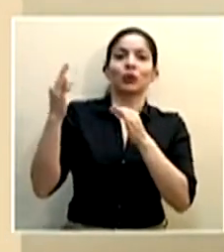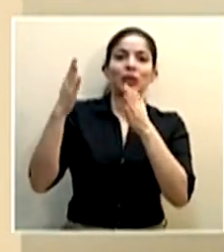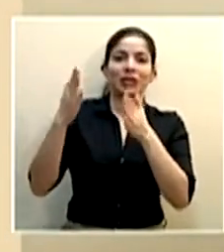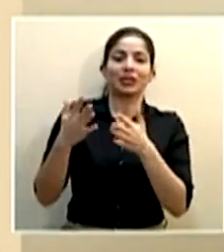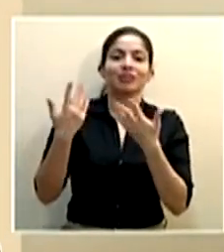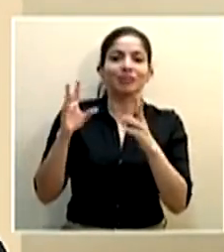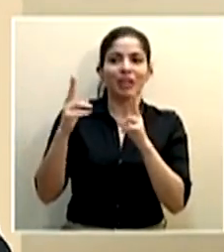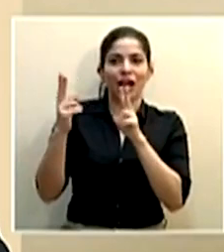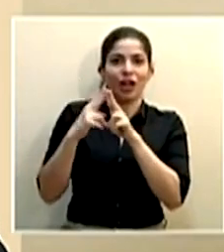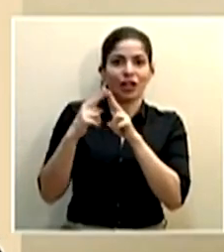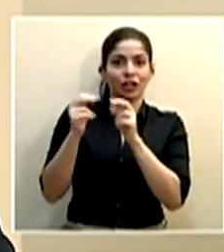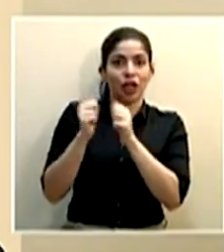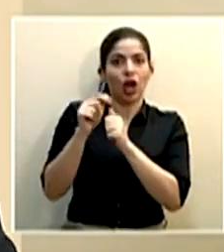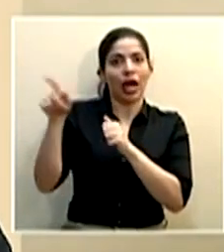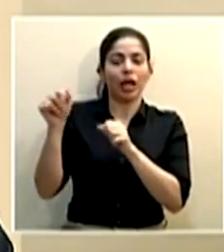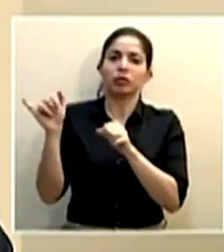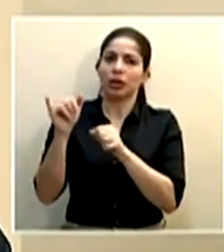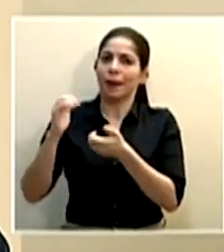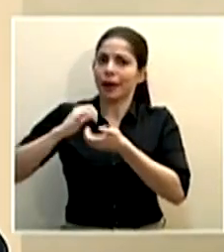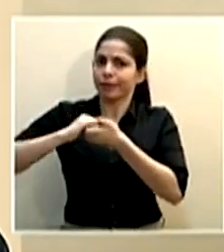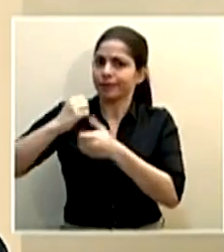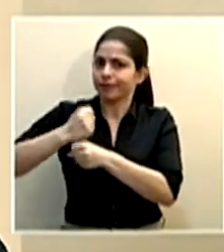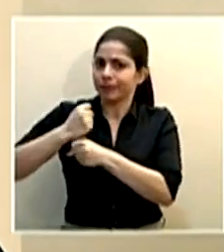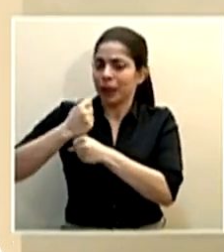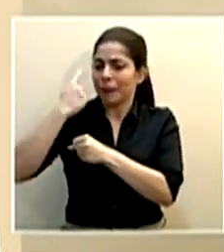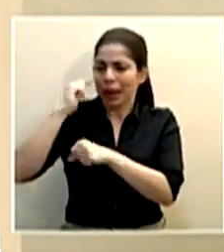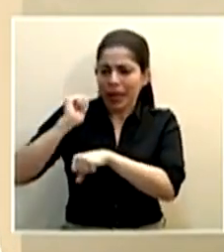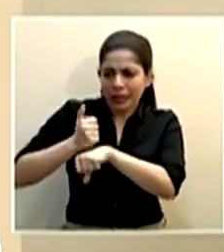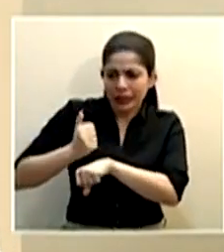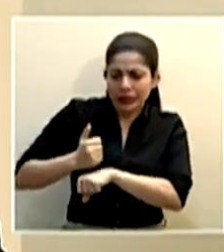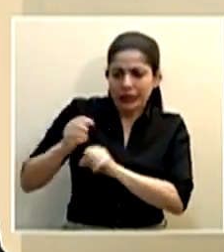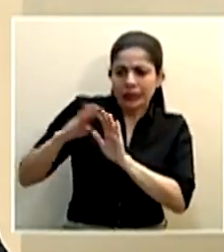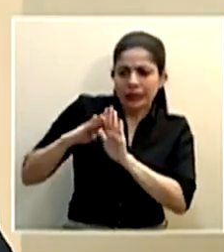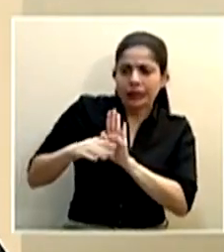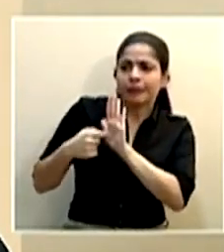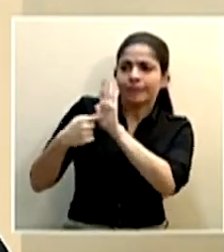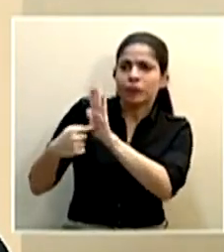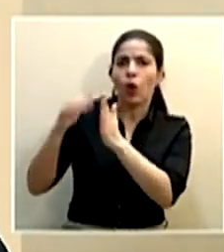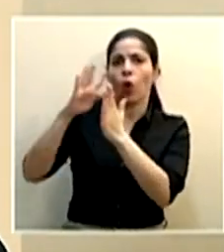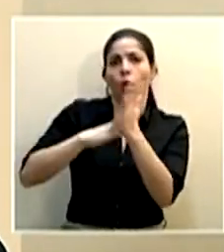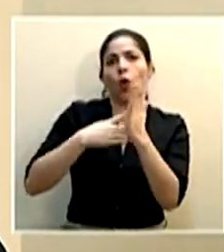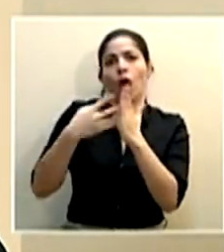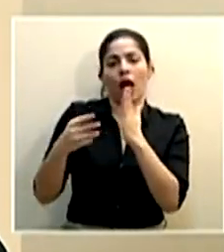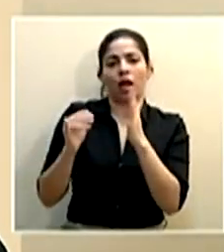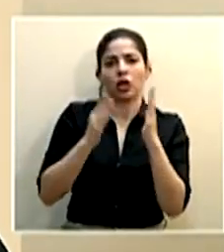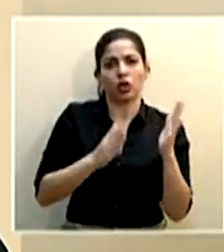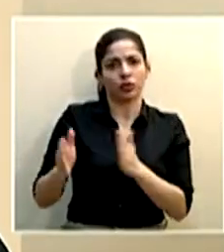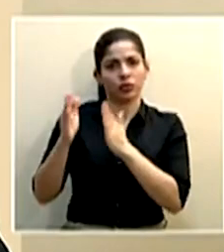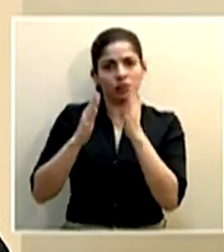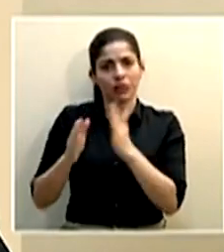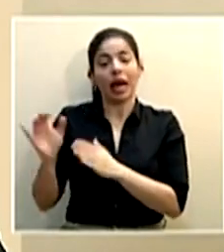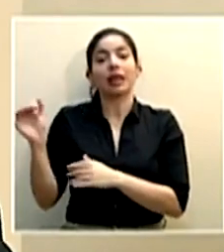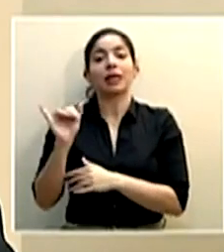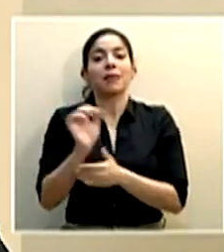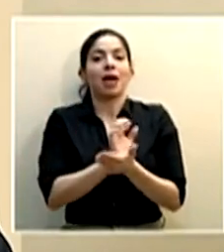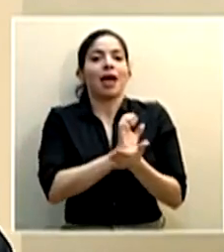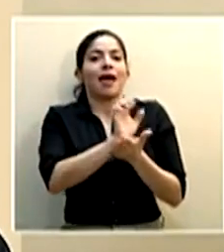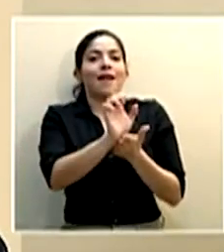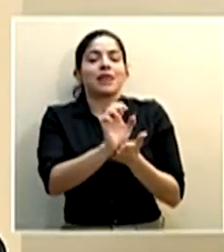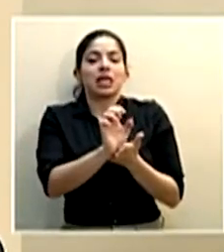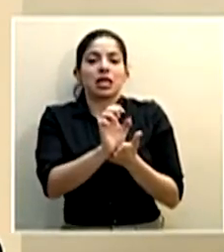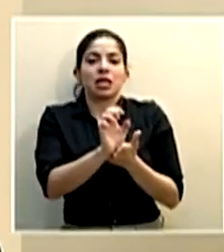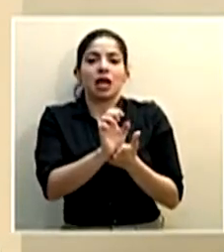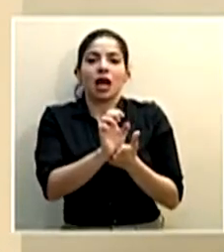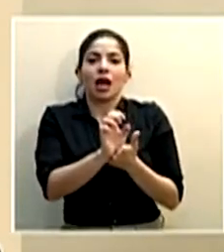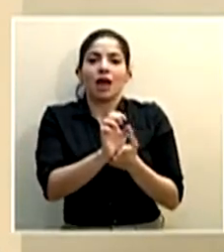conocidos nuestros trabajaremos con ellos para poder establecer y plantearles horarios trataremos de evitar al máximo